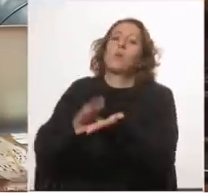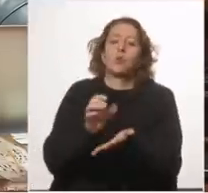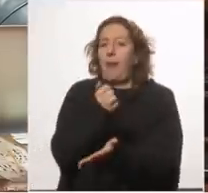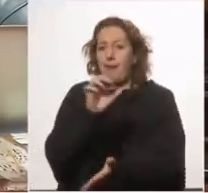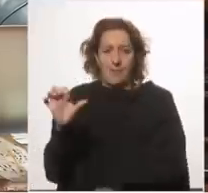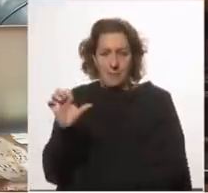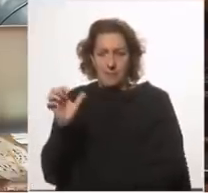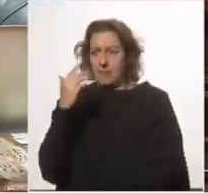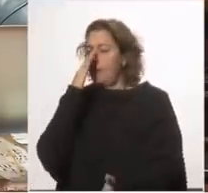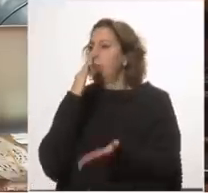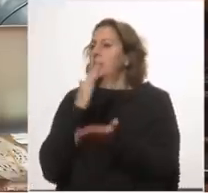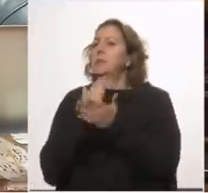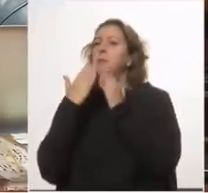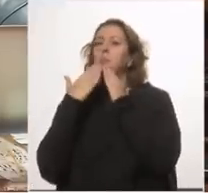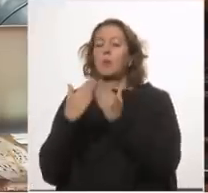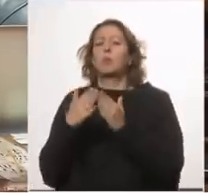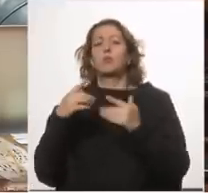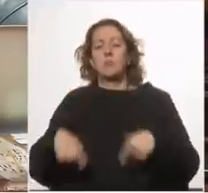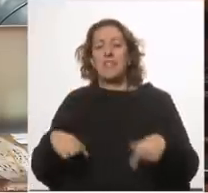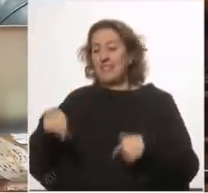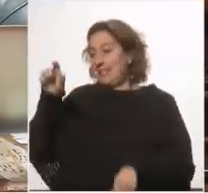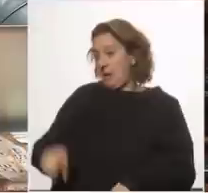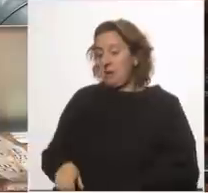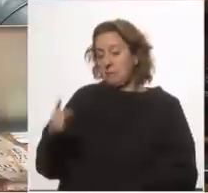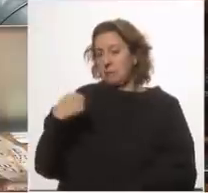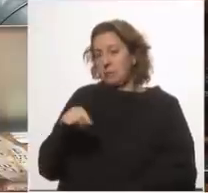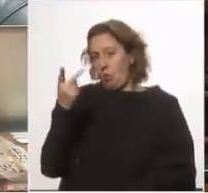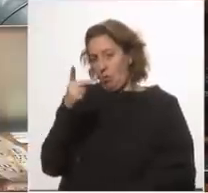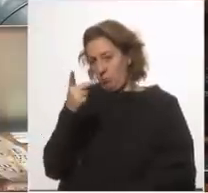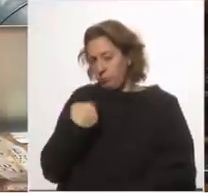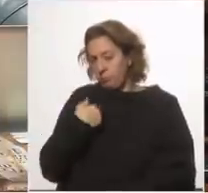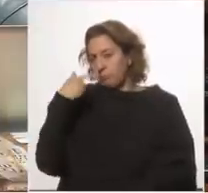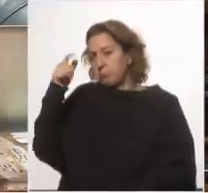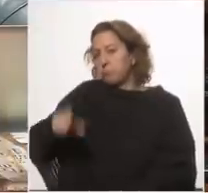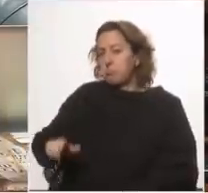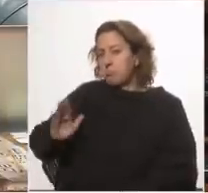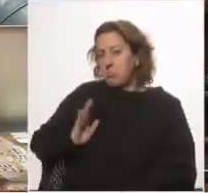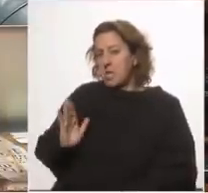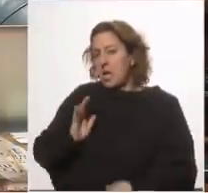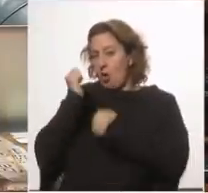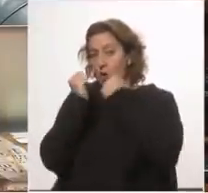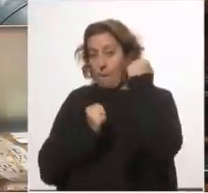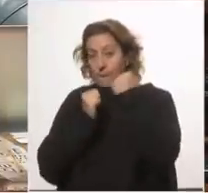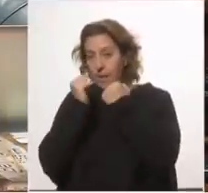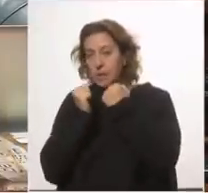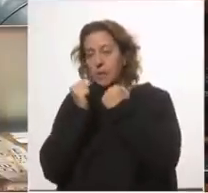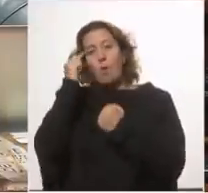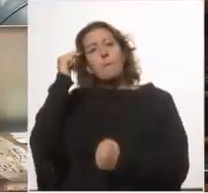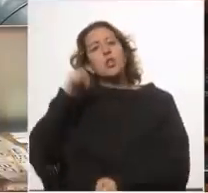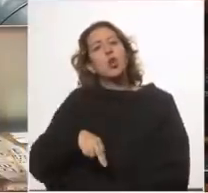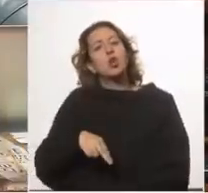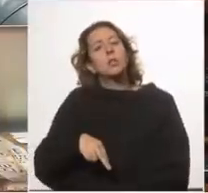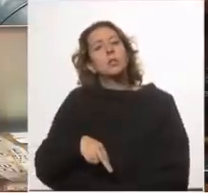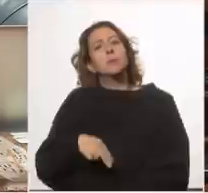Y finalmente le preguntamos a la ministra a los dos ministros pero en este caso es particularmente a la ministra de Economía ¿qué opinión le